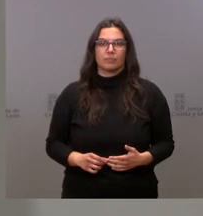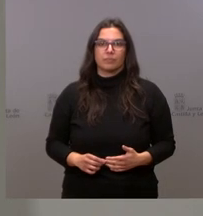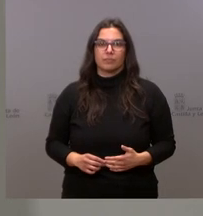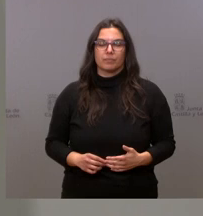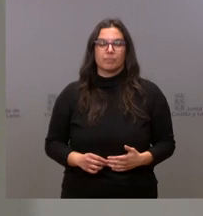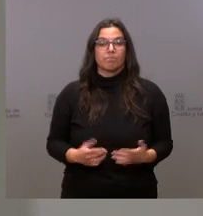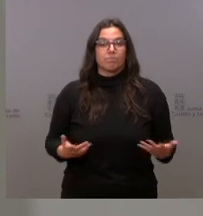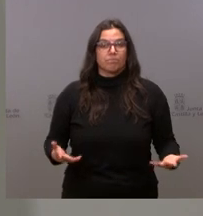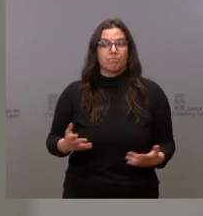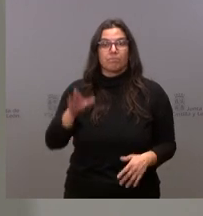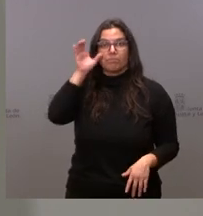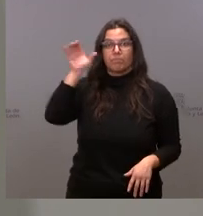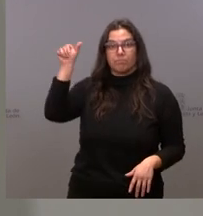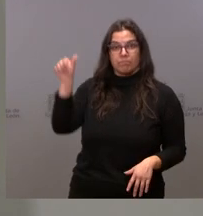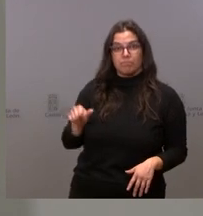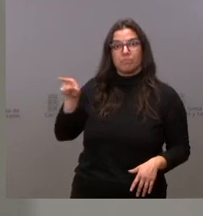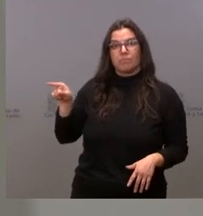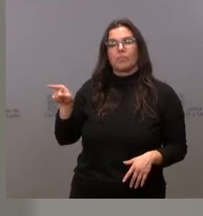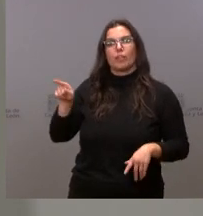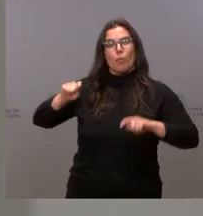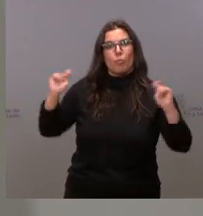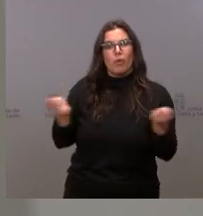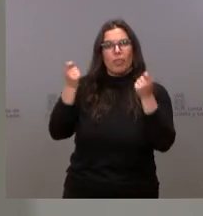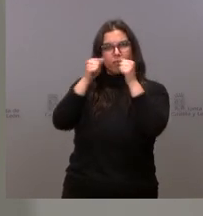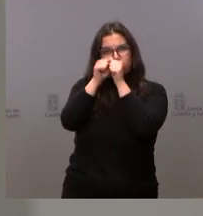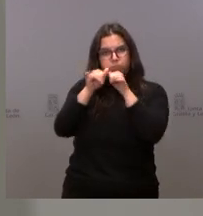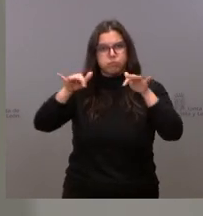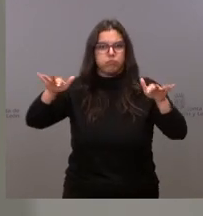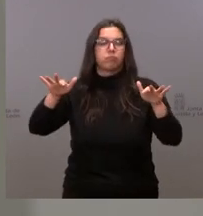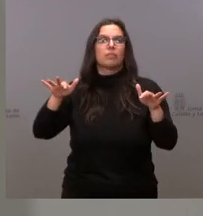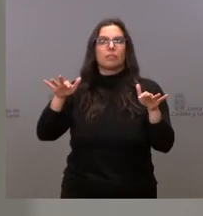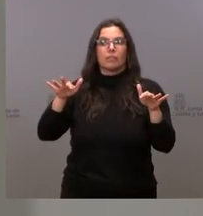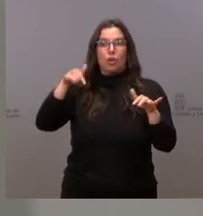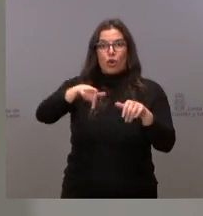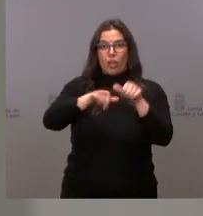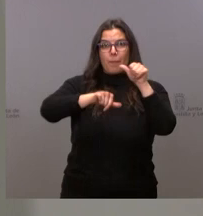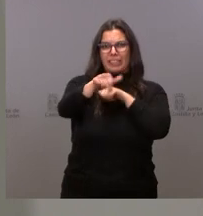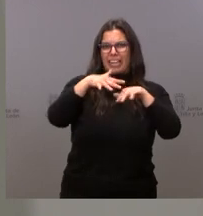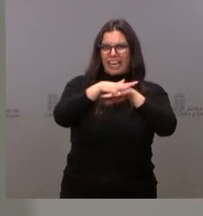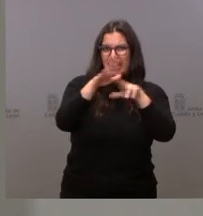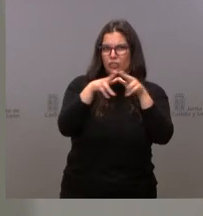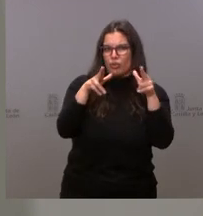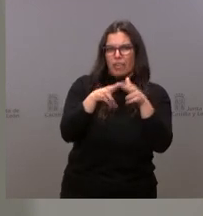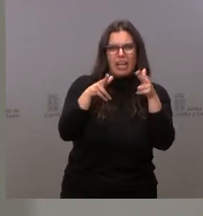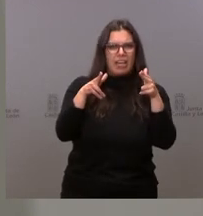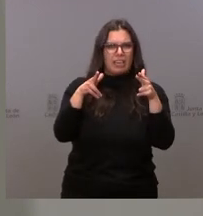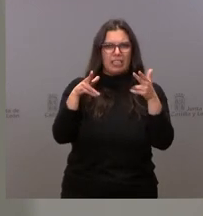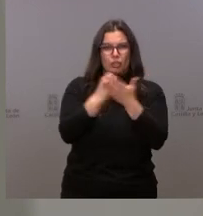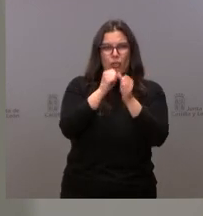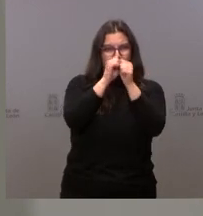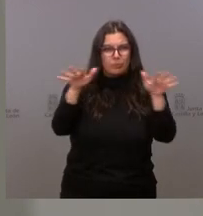Bien, este es el mensaje que vamos a lanzar a partir de hoy en todas las redes sociales para